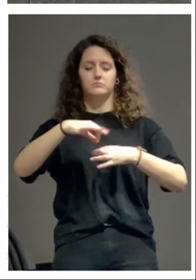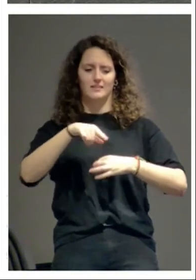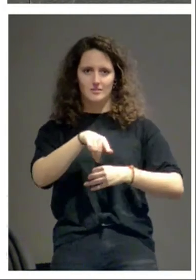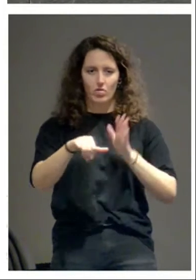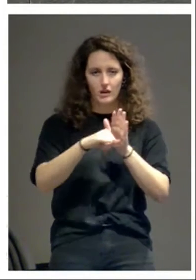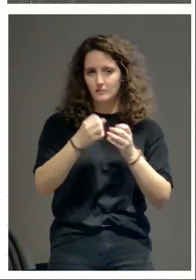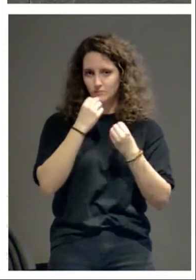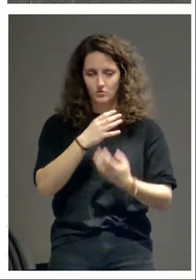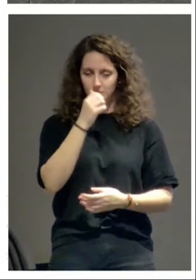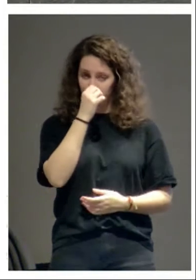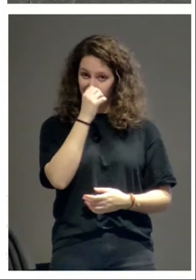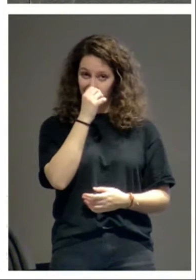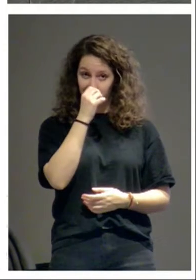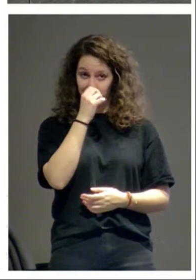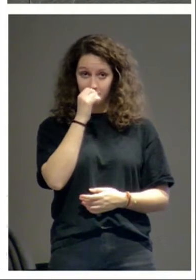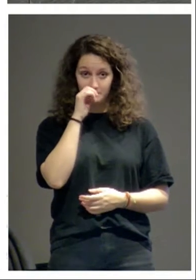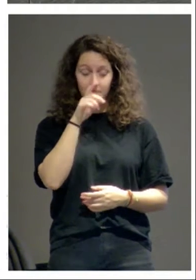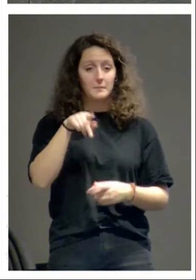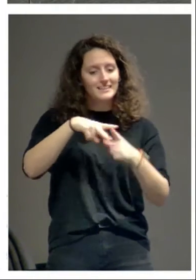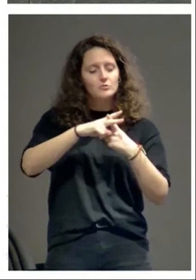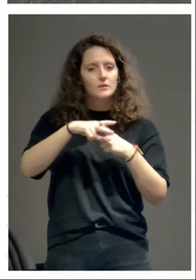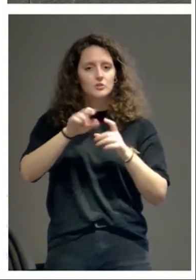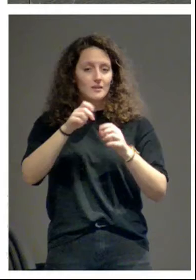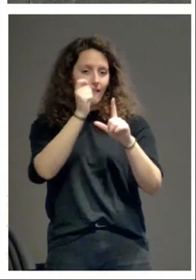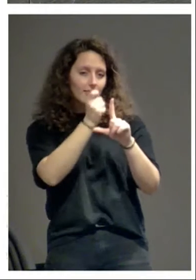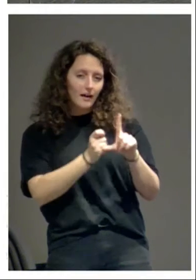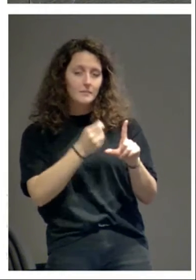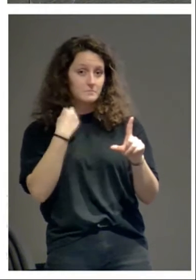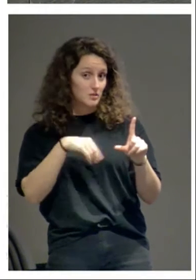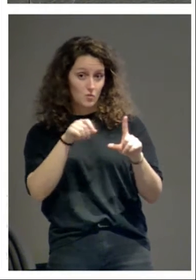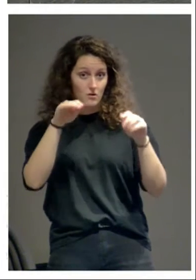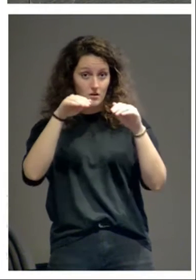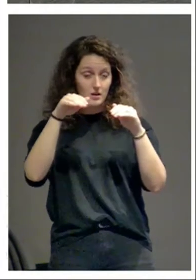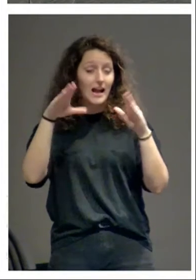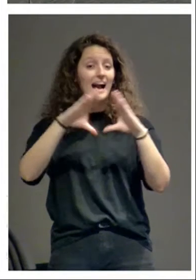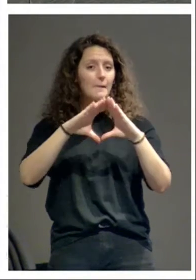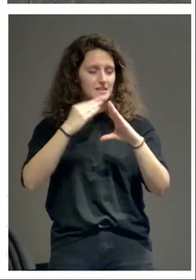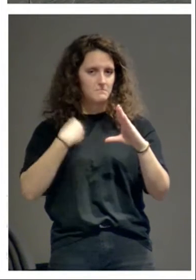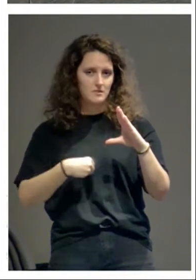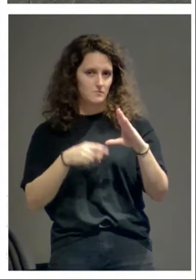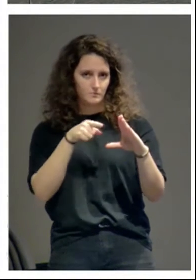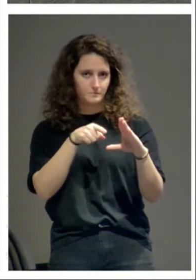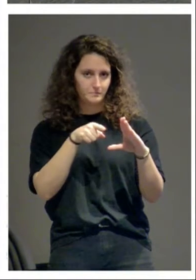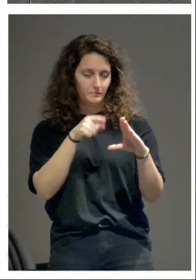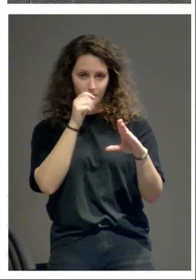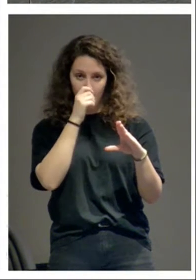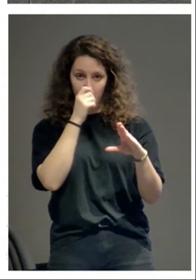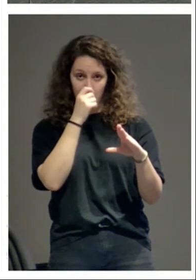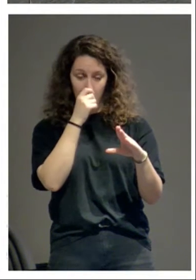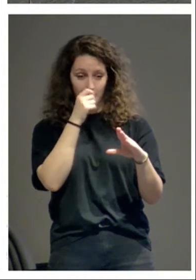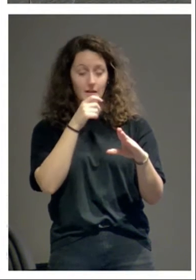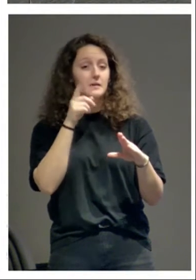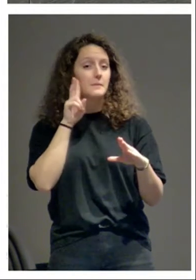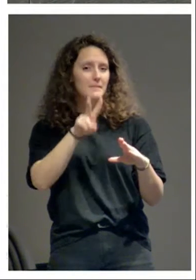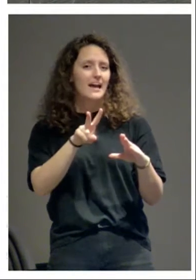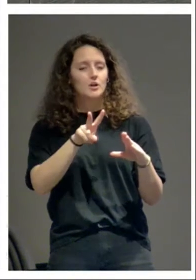Miren aquí las huellas de los instrumentos de talla, en la misma capilla, y aquí ven las huellas de